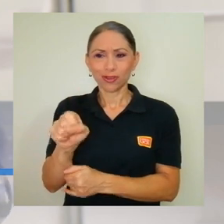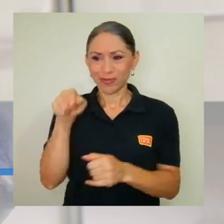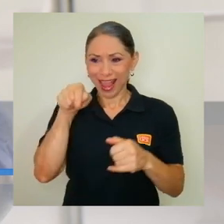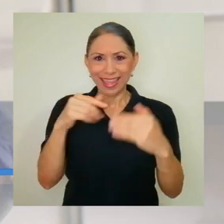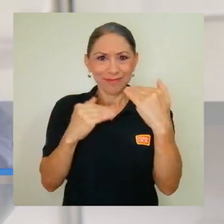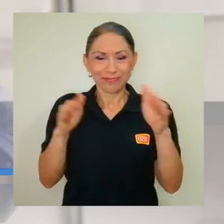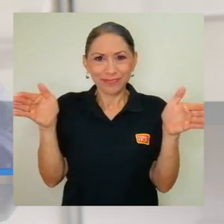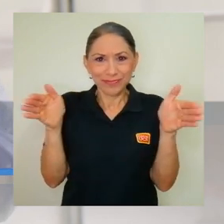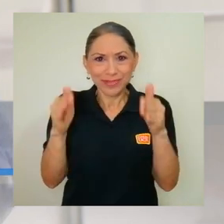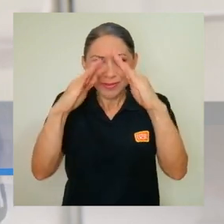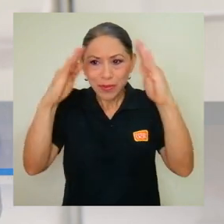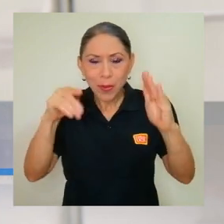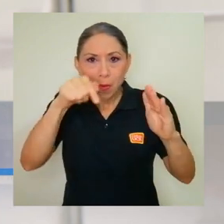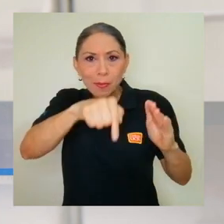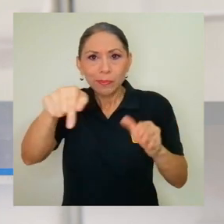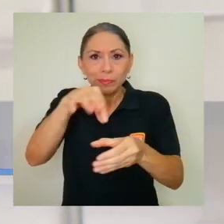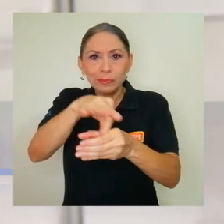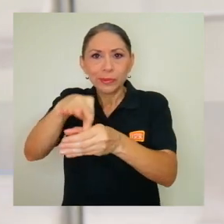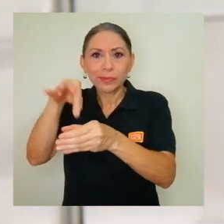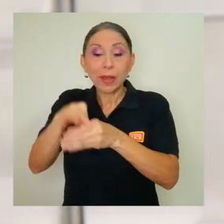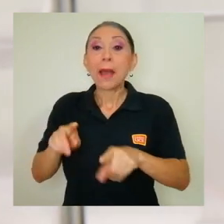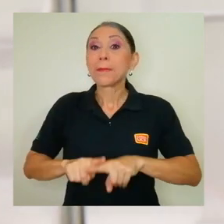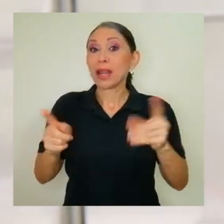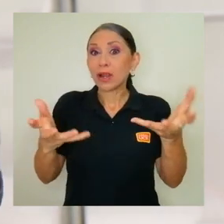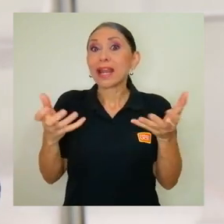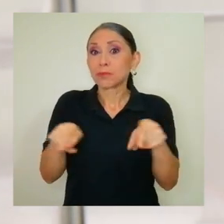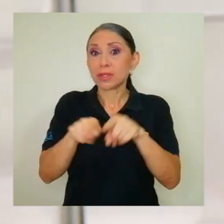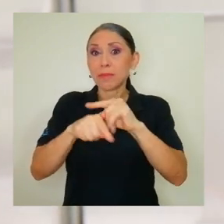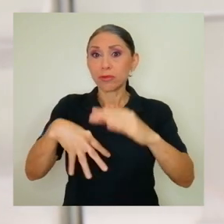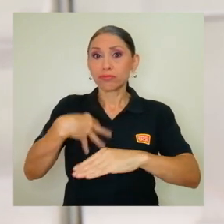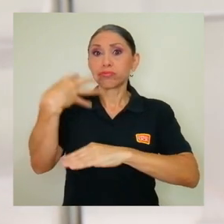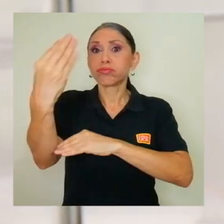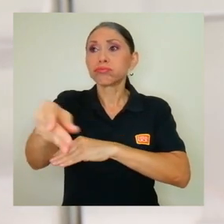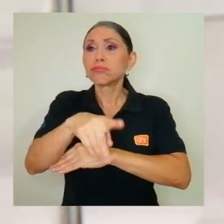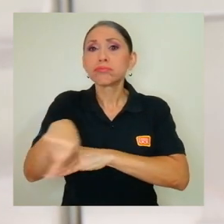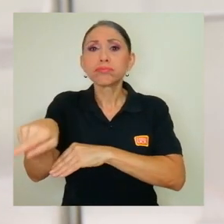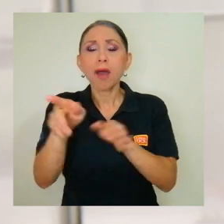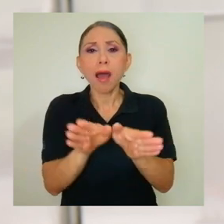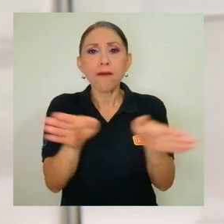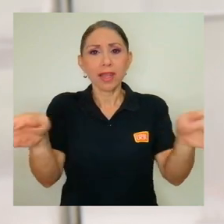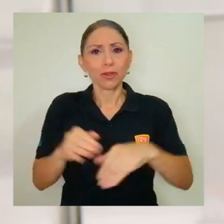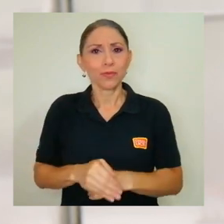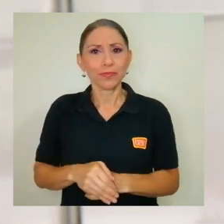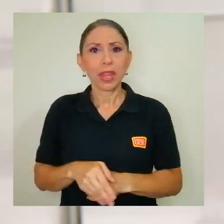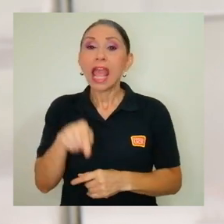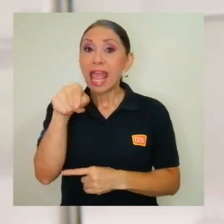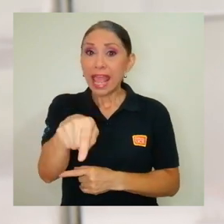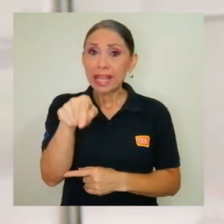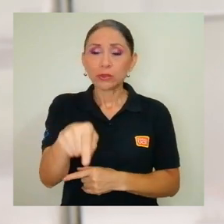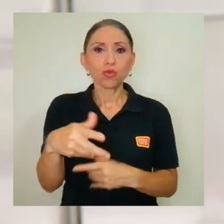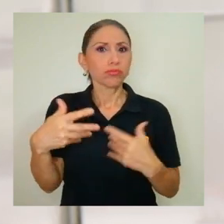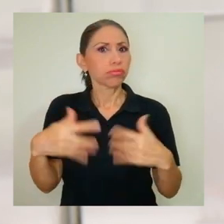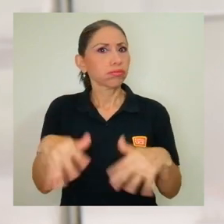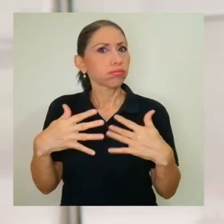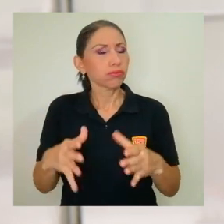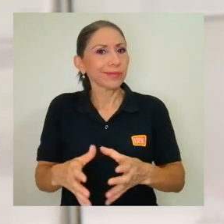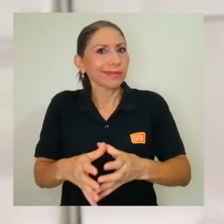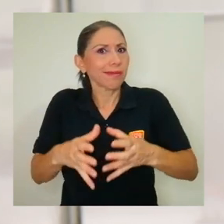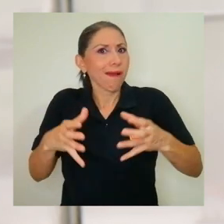sin embargo, queremos también llevarlo a campo abierto y tendría un enorme